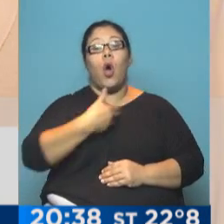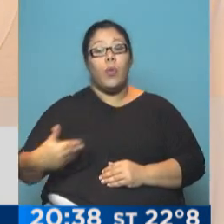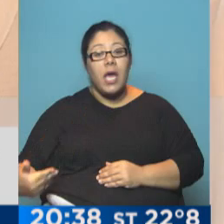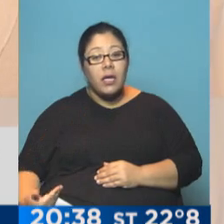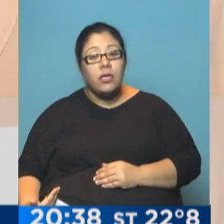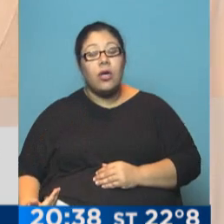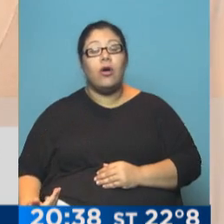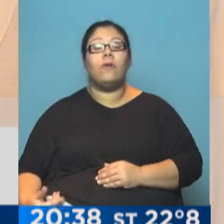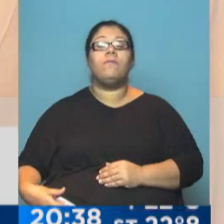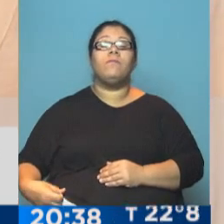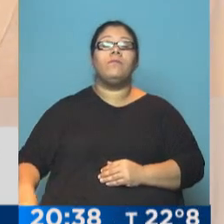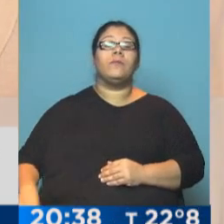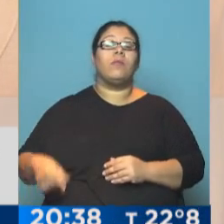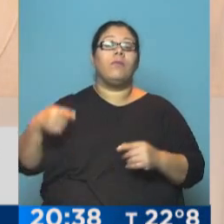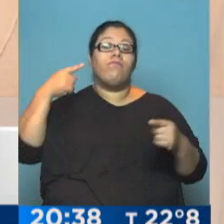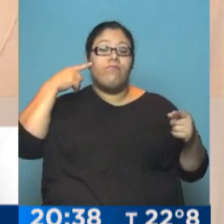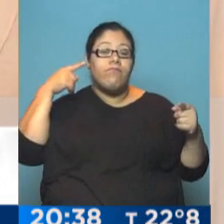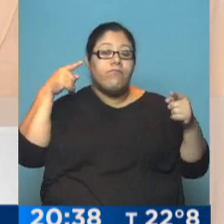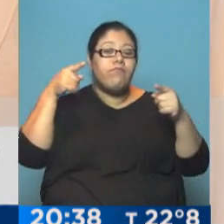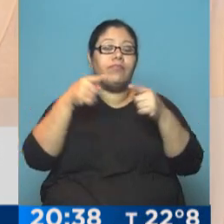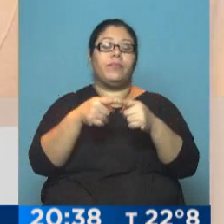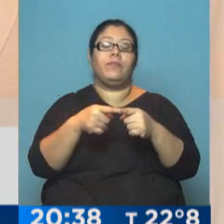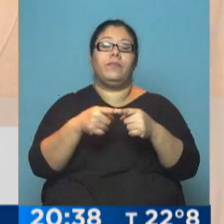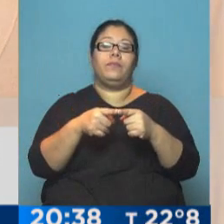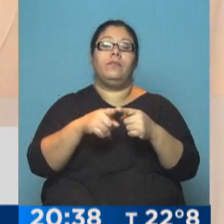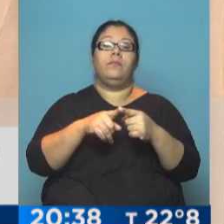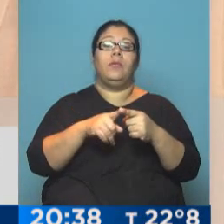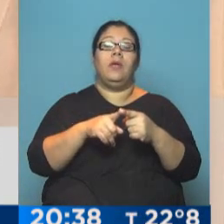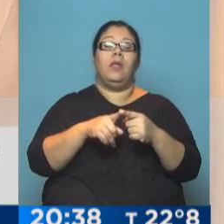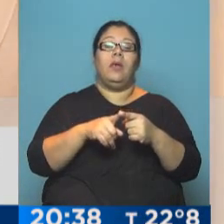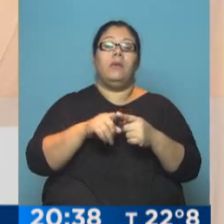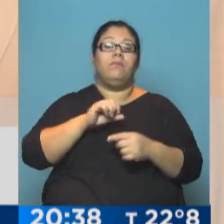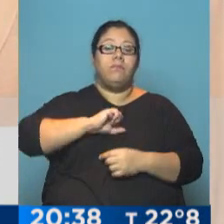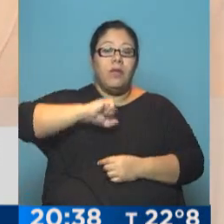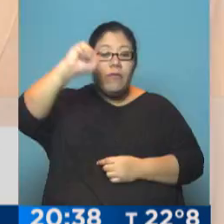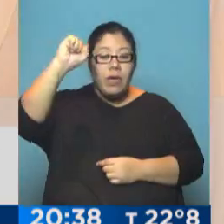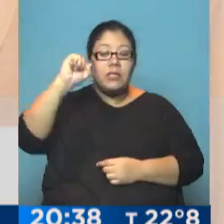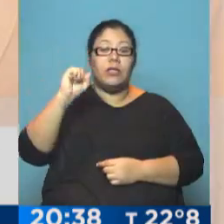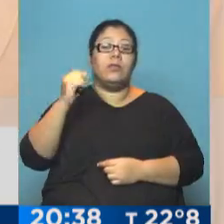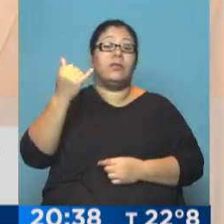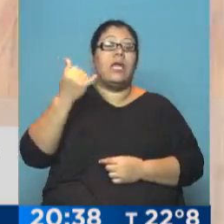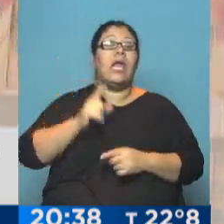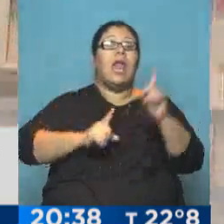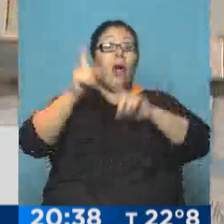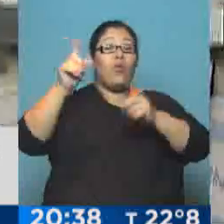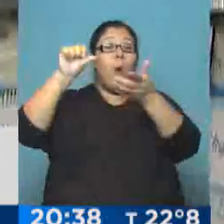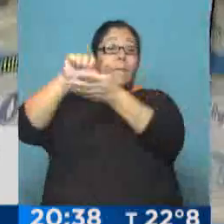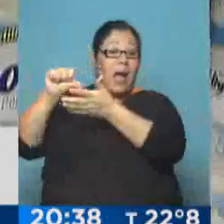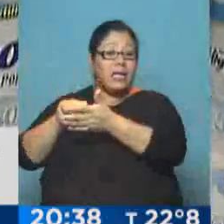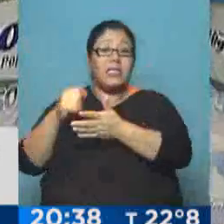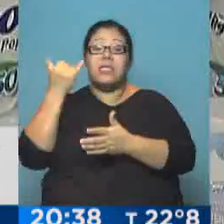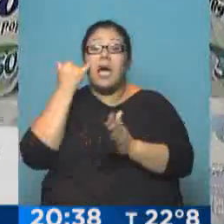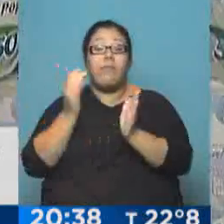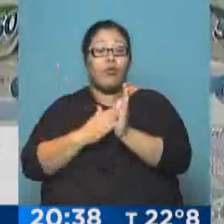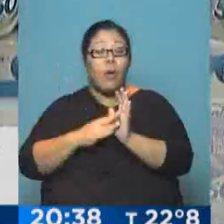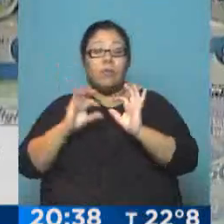inflacionarias, que es un sistema que ha funcionado en muchos países, que está comprobado que da resultado, que tiene que